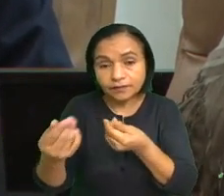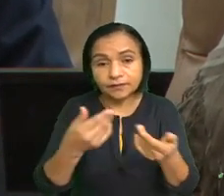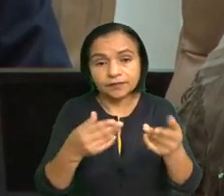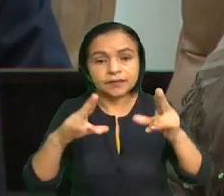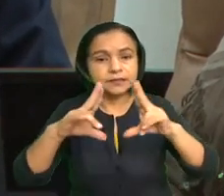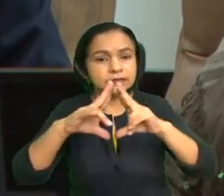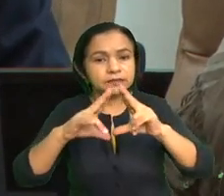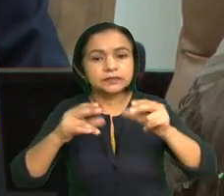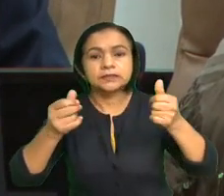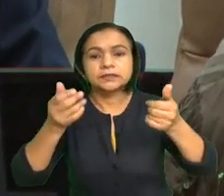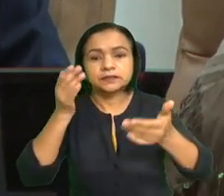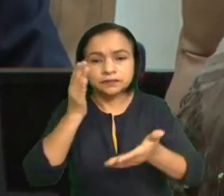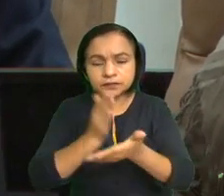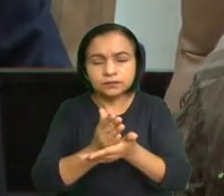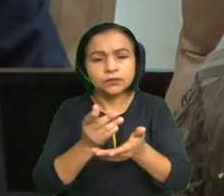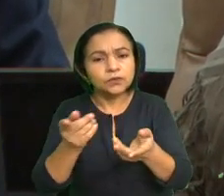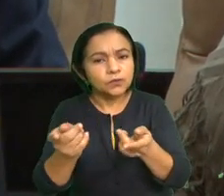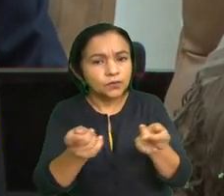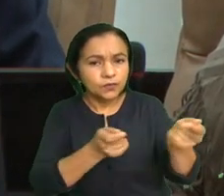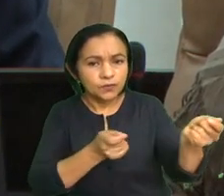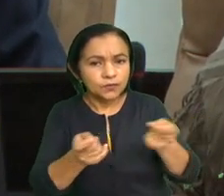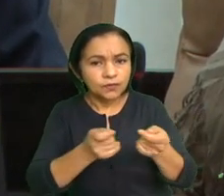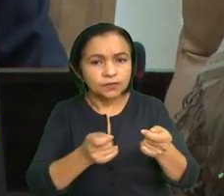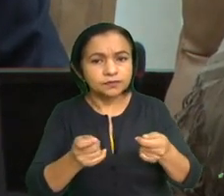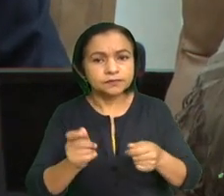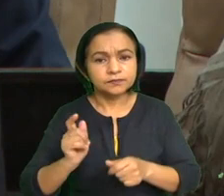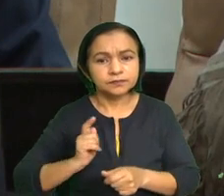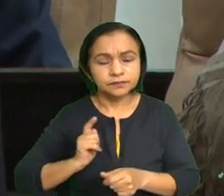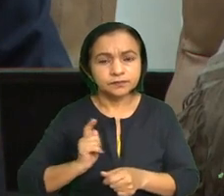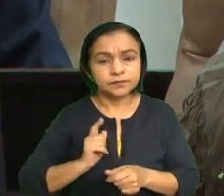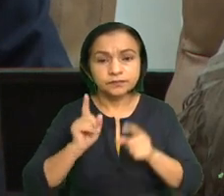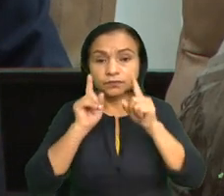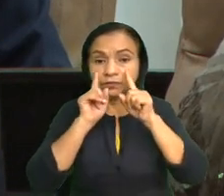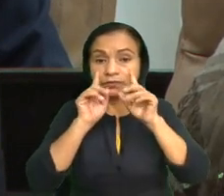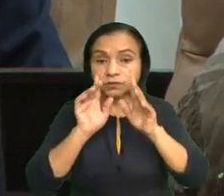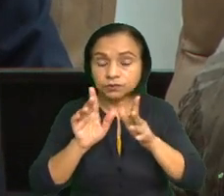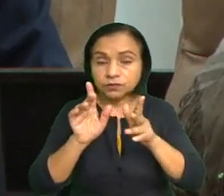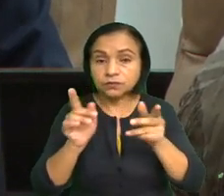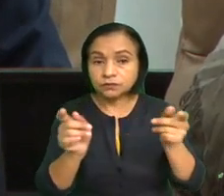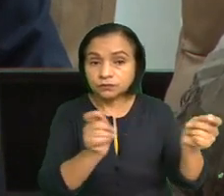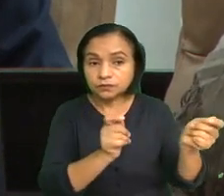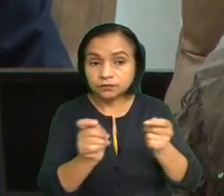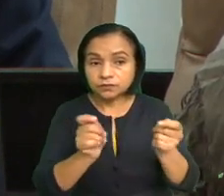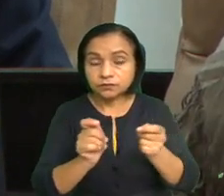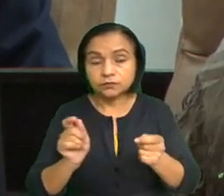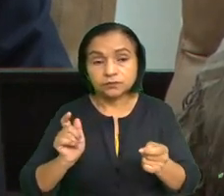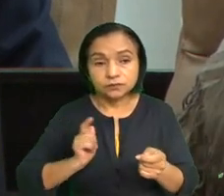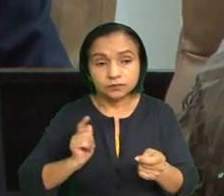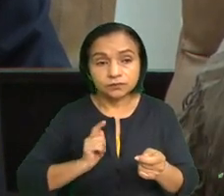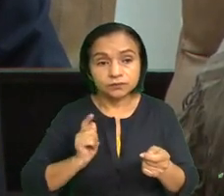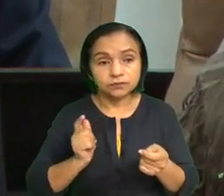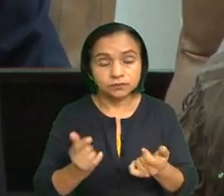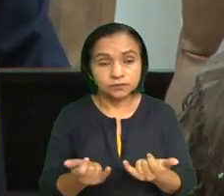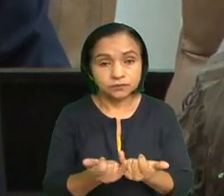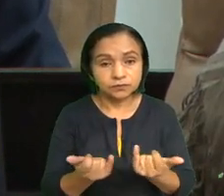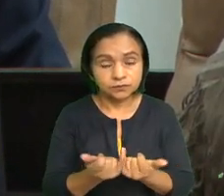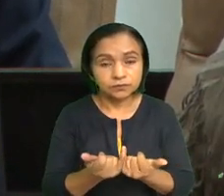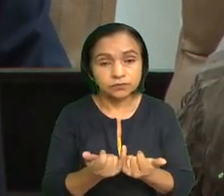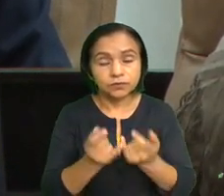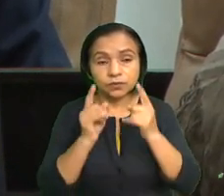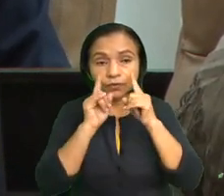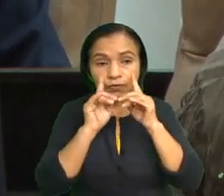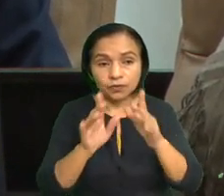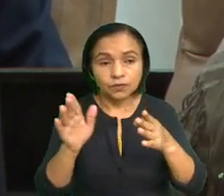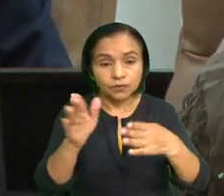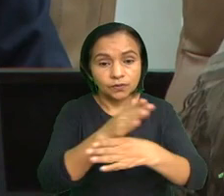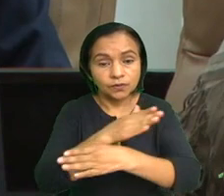decidido regularlos, tomando las medidas apropiadas para administrar y mitigar los